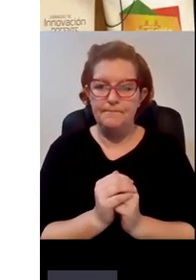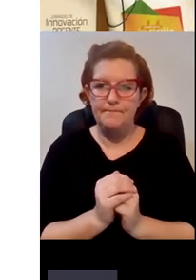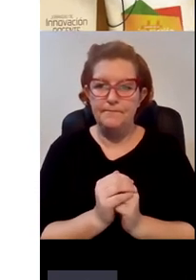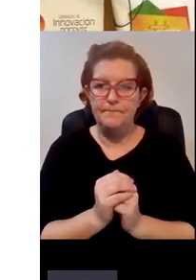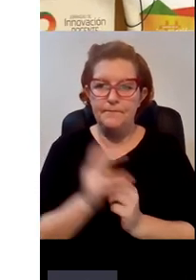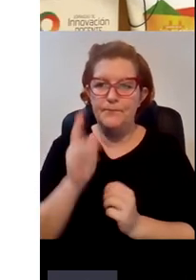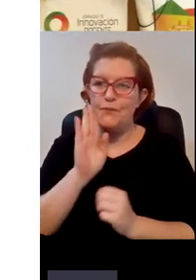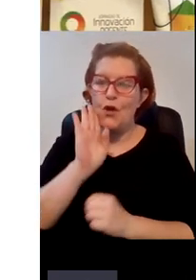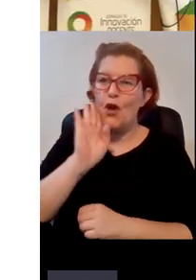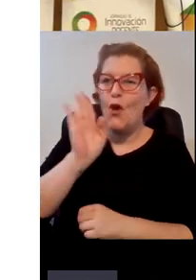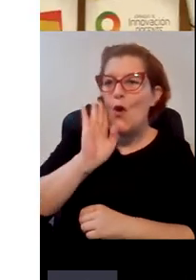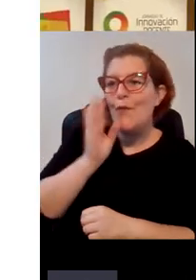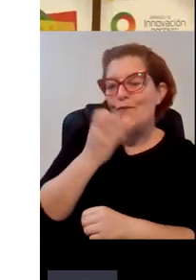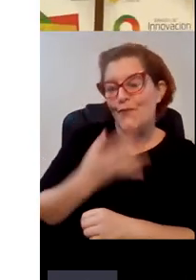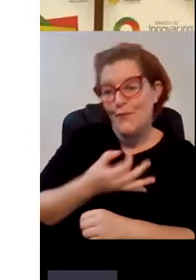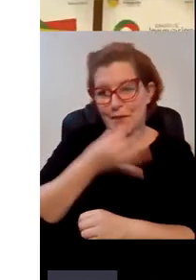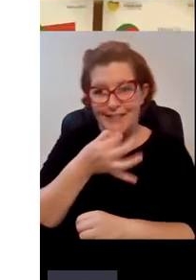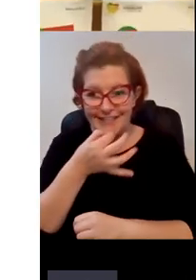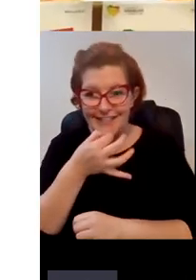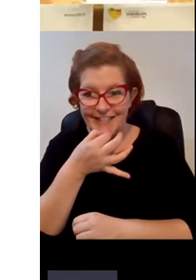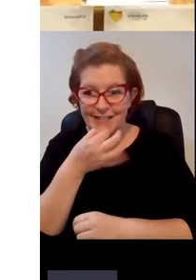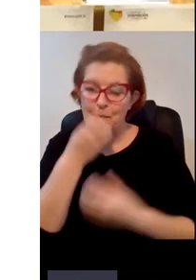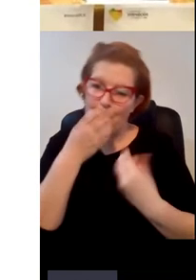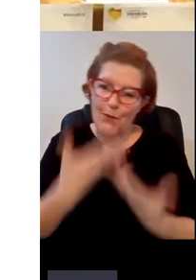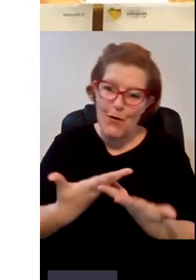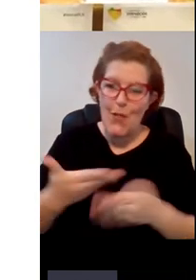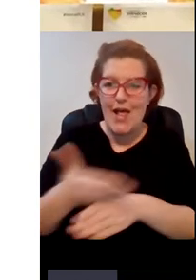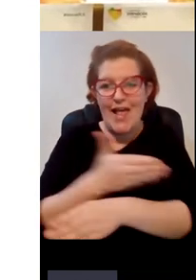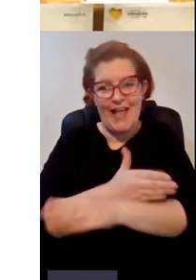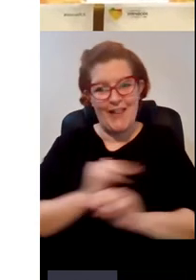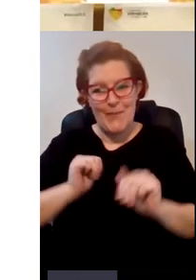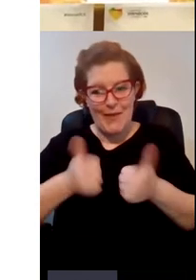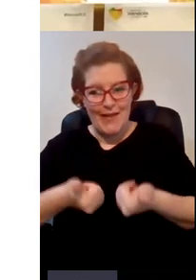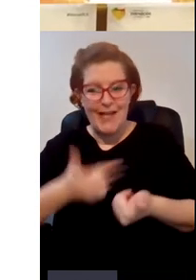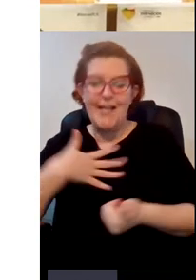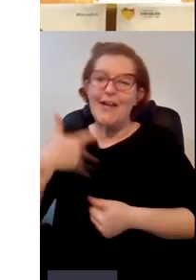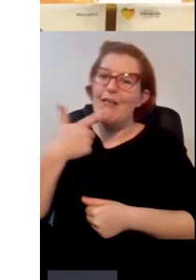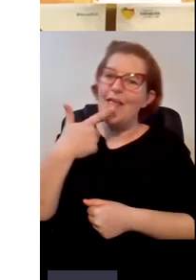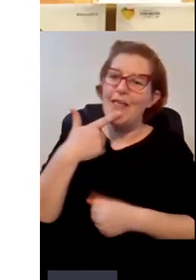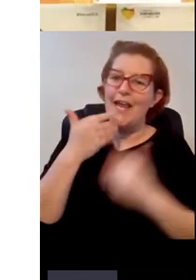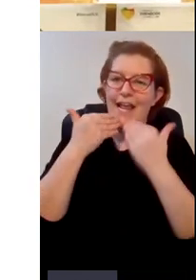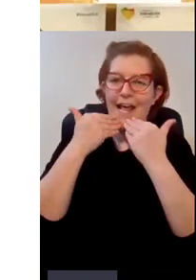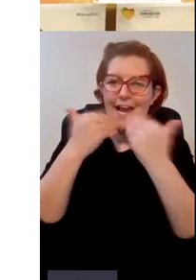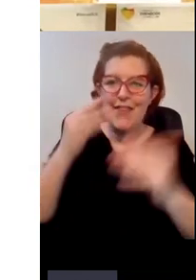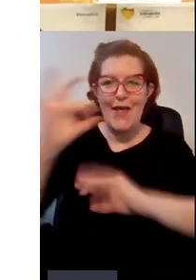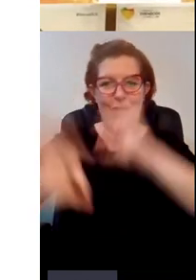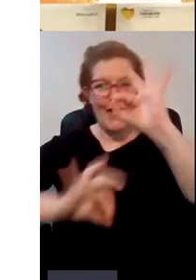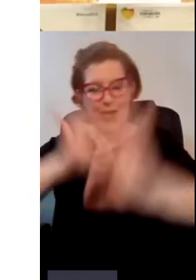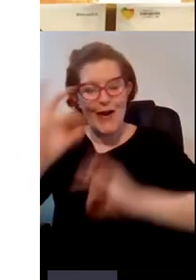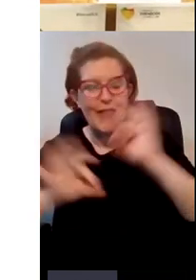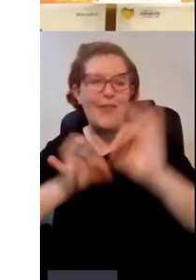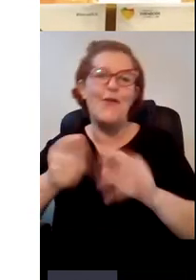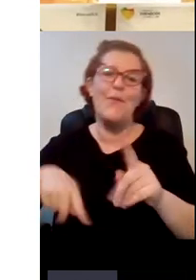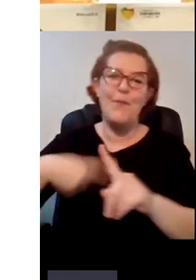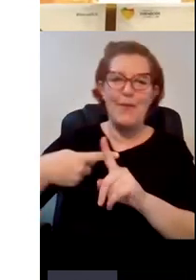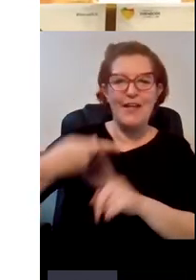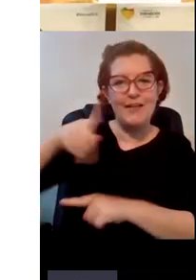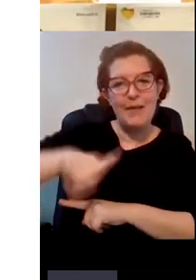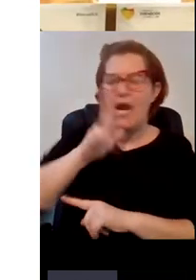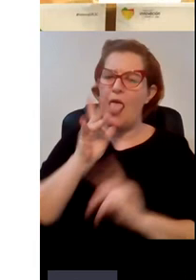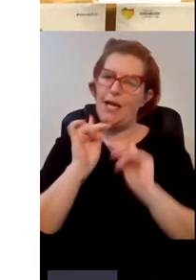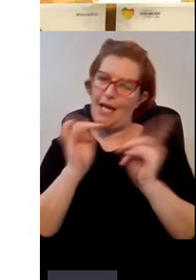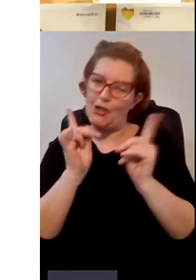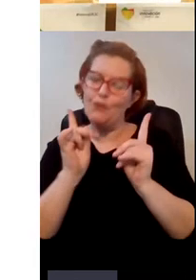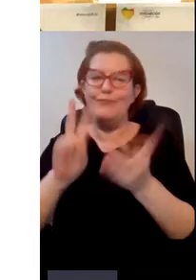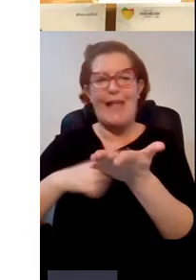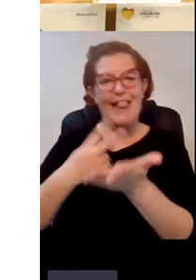Hola, buenas tardes. Bueno, antes de empezar, quiero dar gracias a la organización y también, en este caso, a las